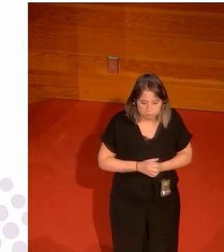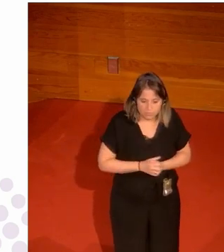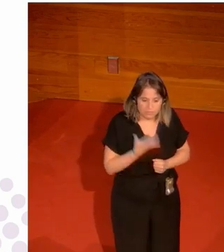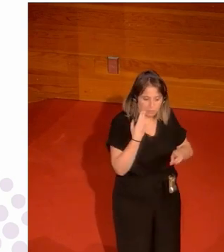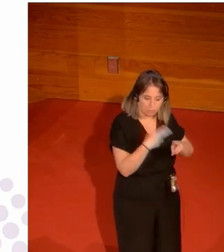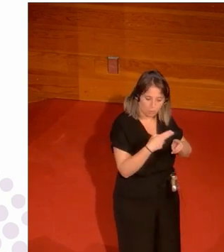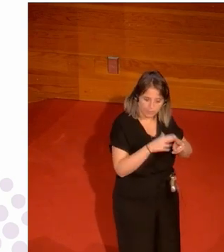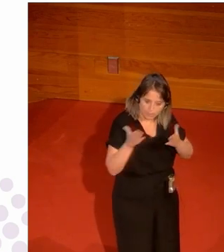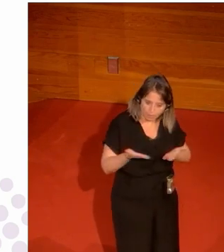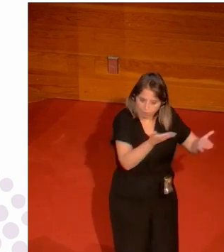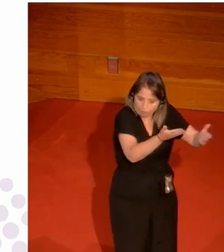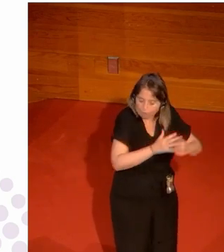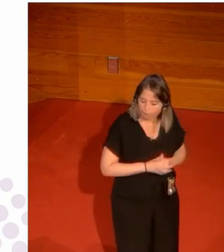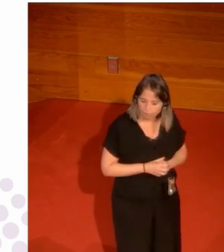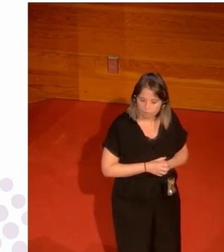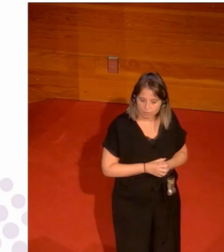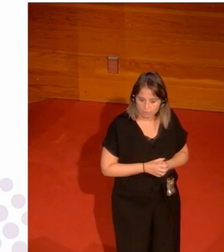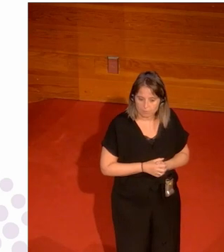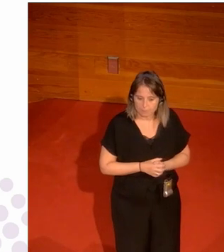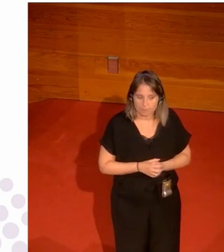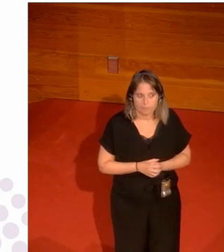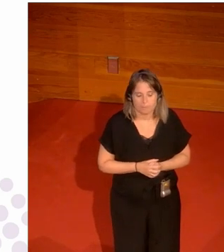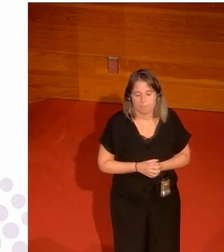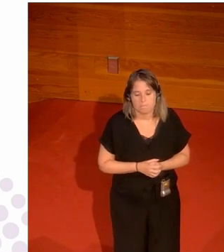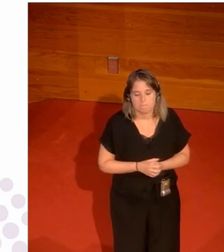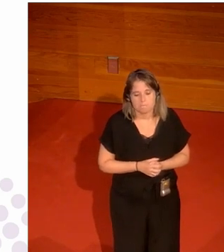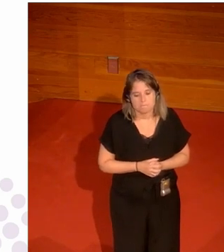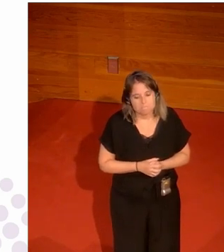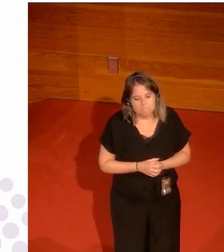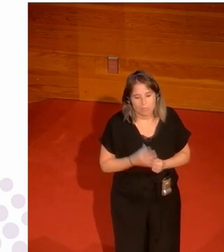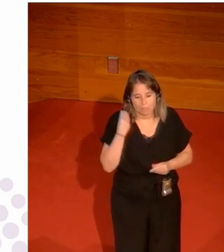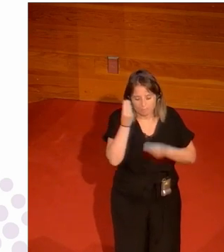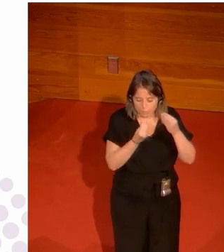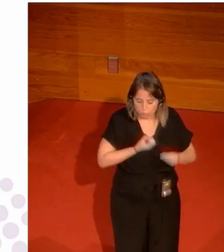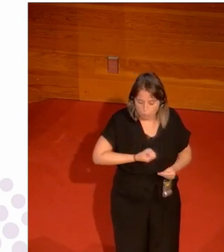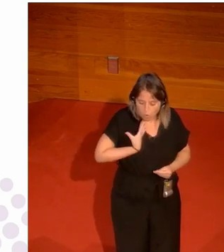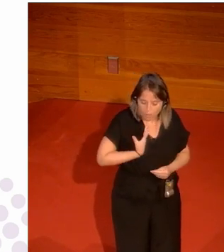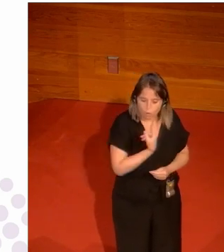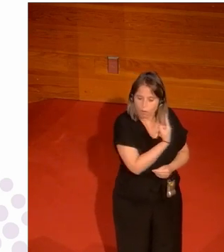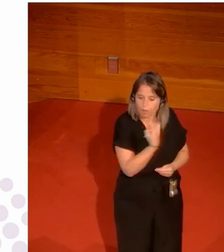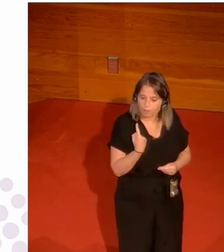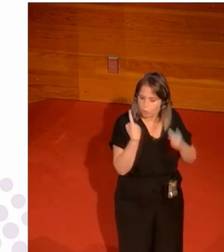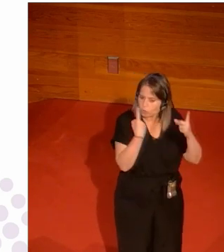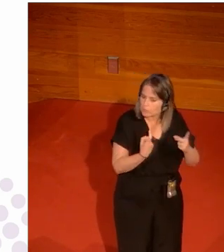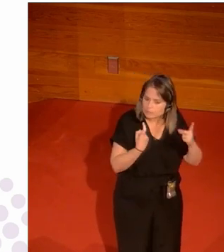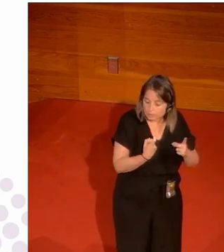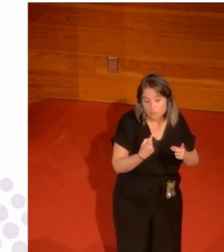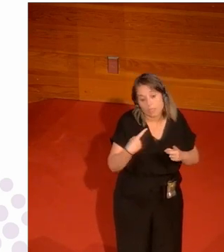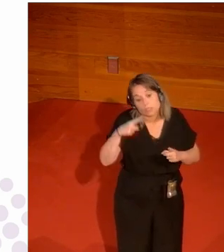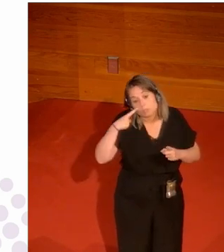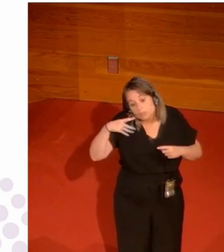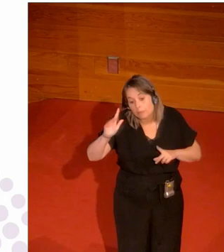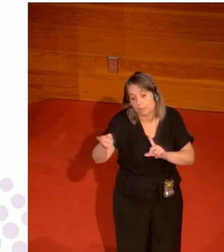política pues a política pero vamos yo creo que es una vocación y cada uno tiene que intentarlo por lo menos luego ya